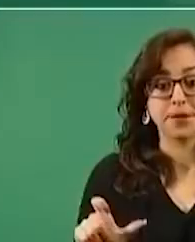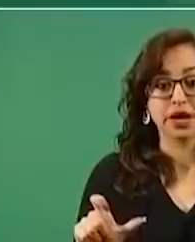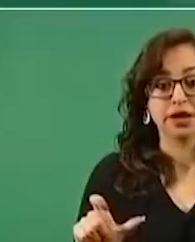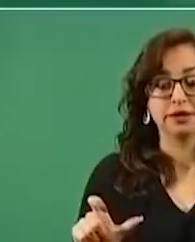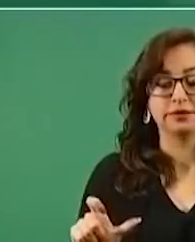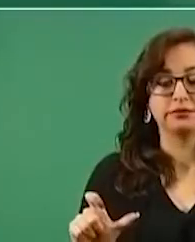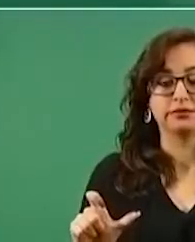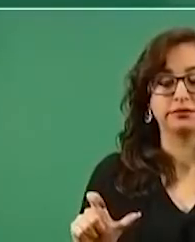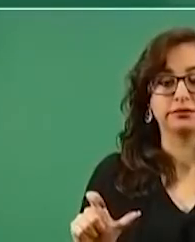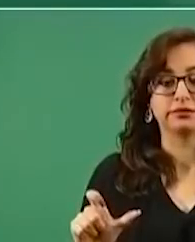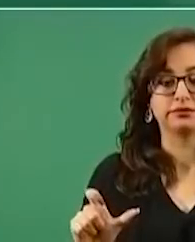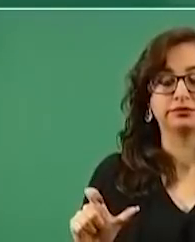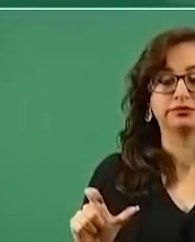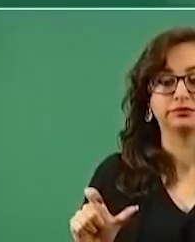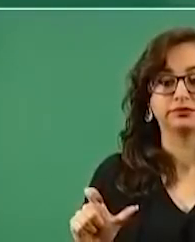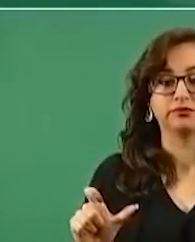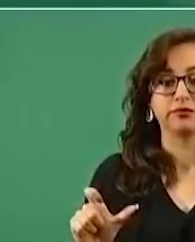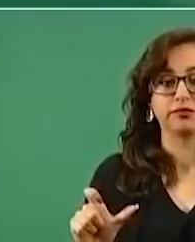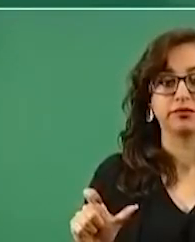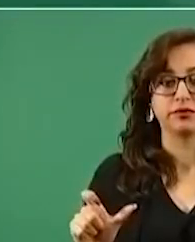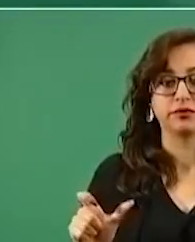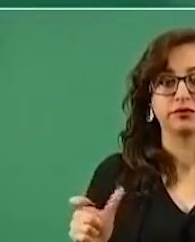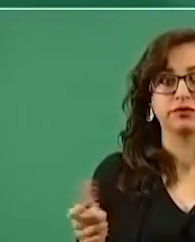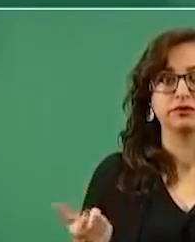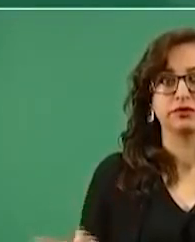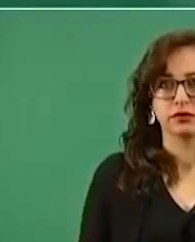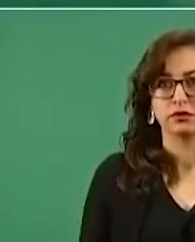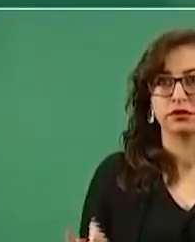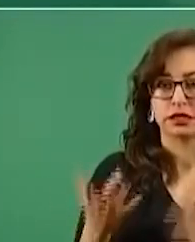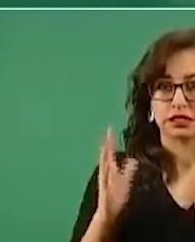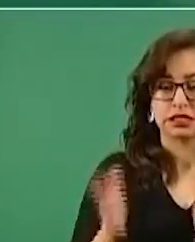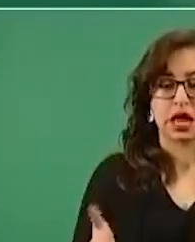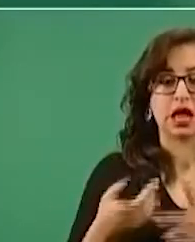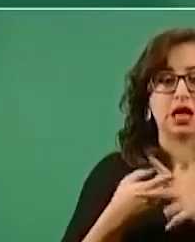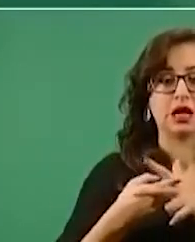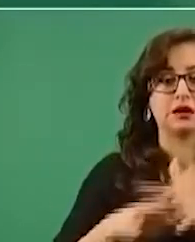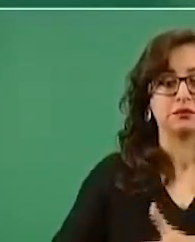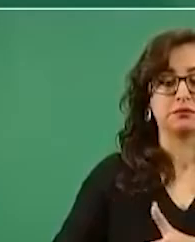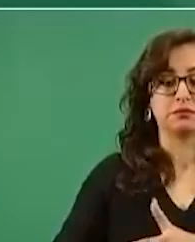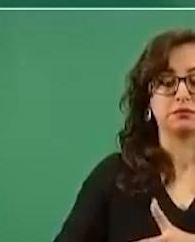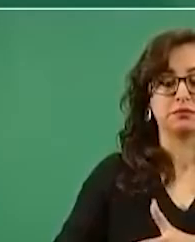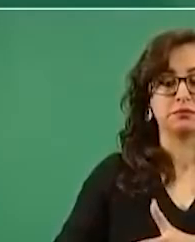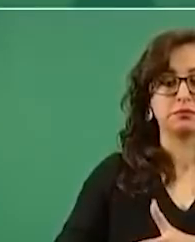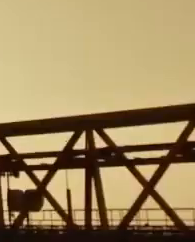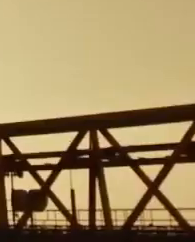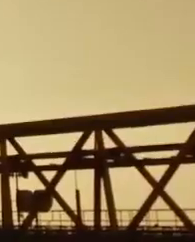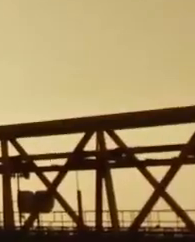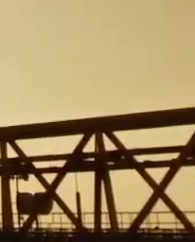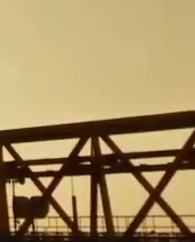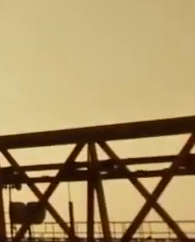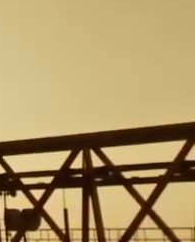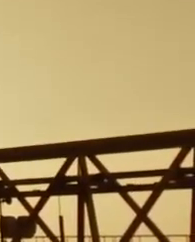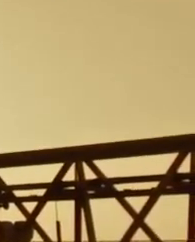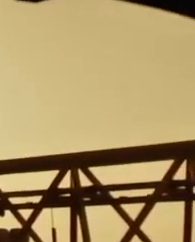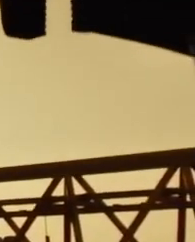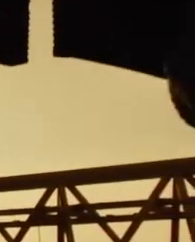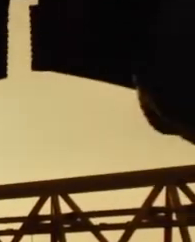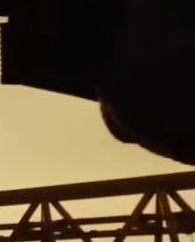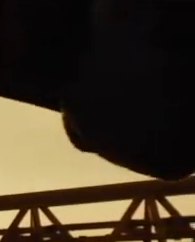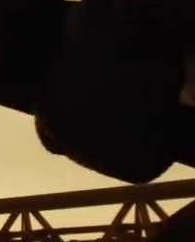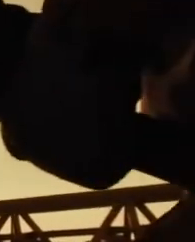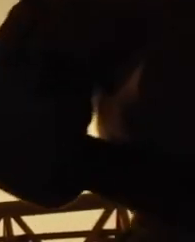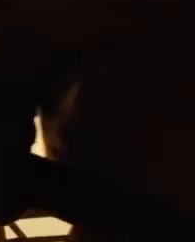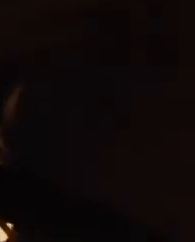su habitual conferencia de prensa matutina, también expuso que el gobierno espera que el Banco de México le